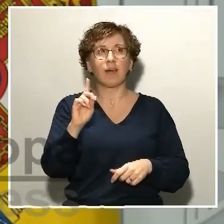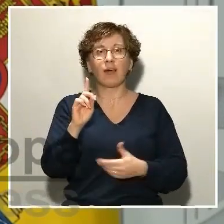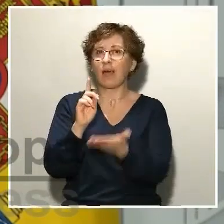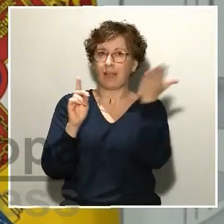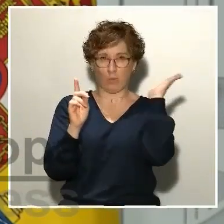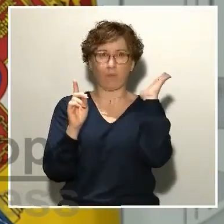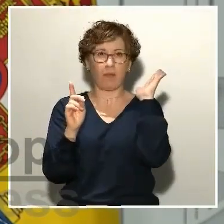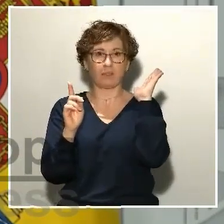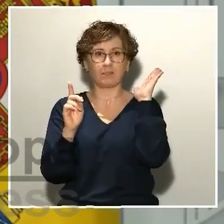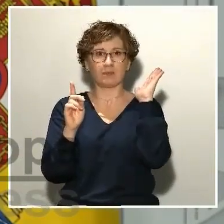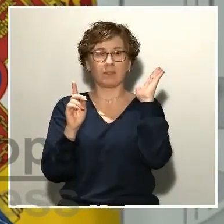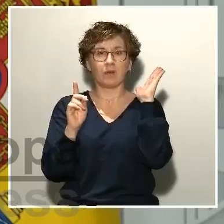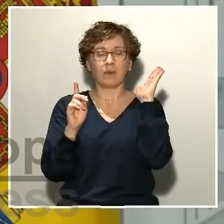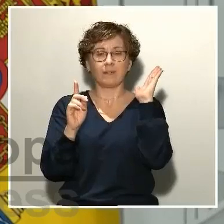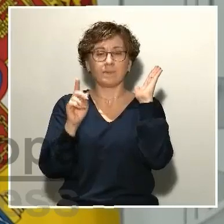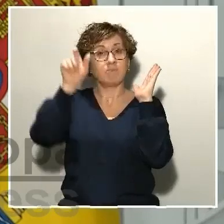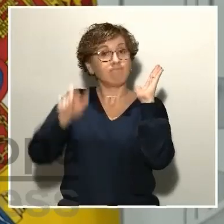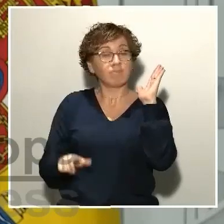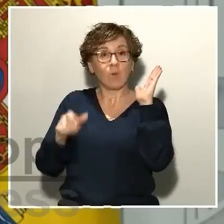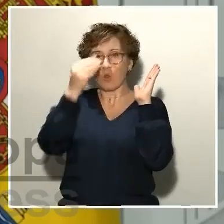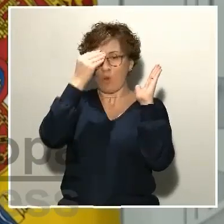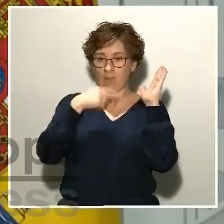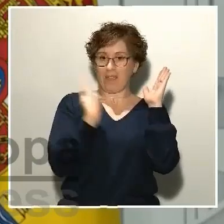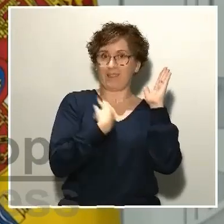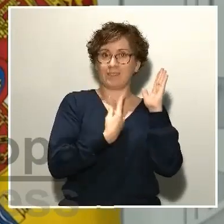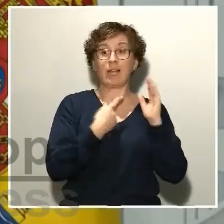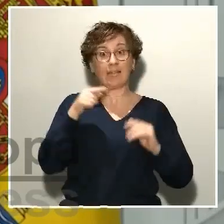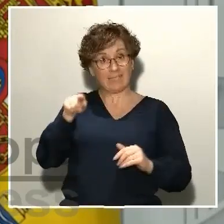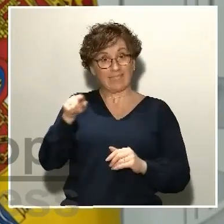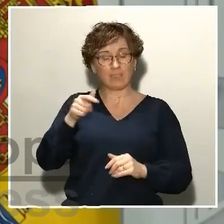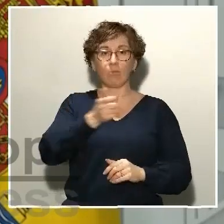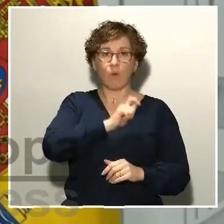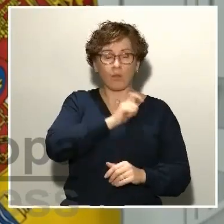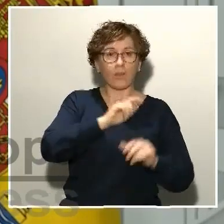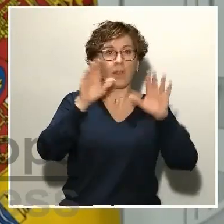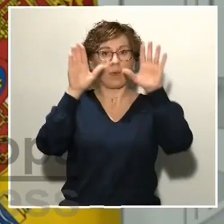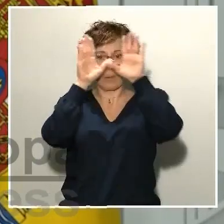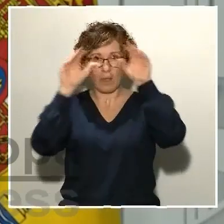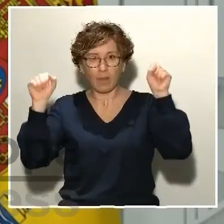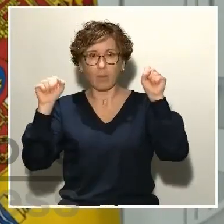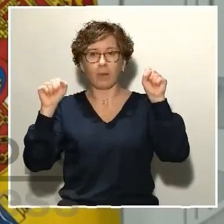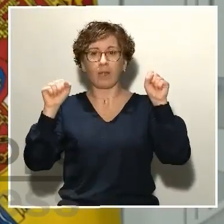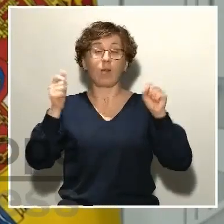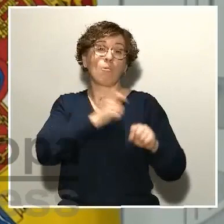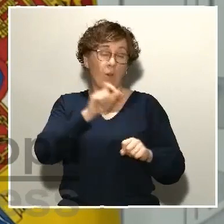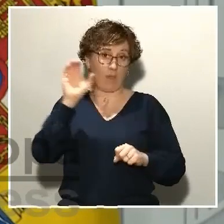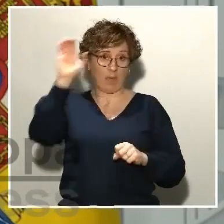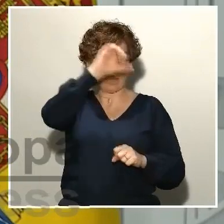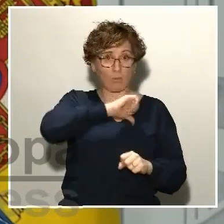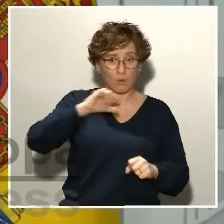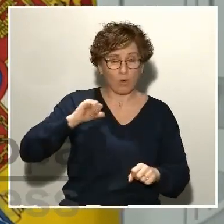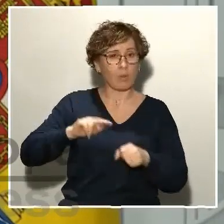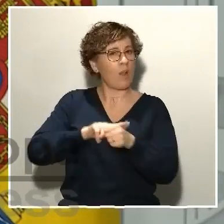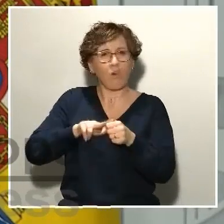en nosotros. Y en ese sentido la policía, la Guardia Civil, las policías autonómicas, las policías locales han